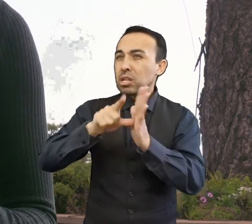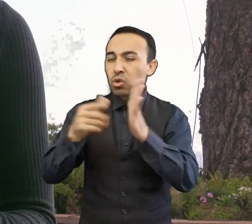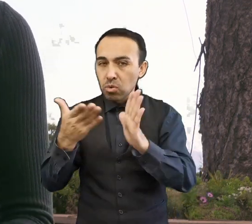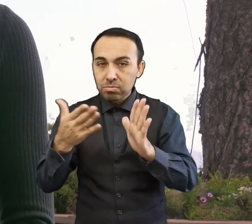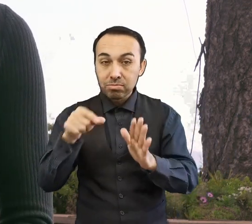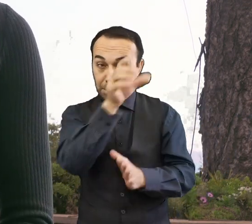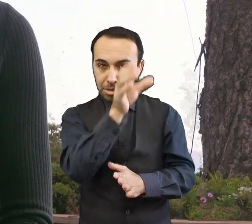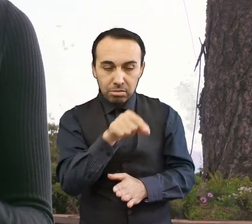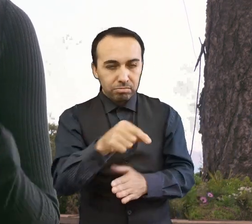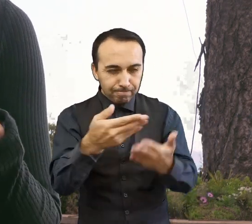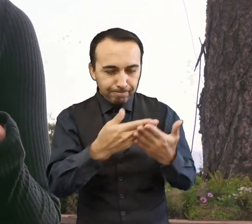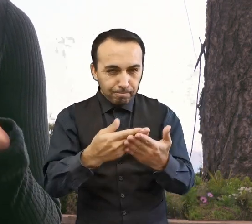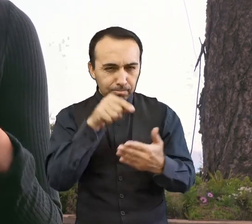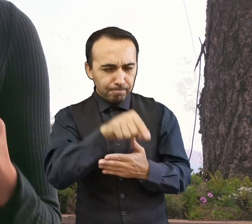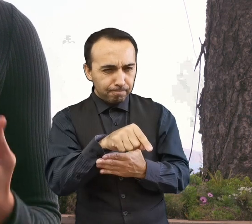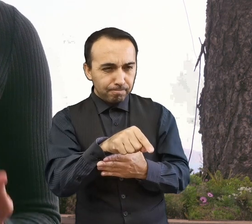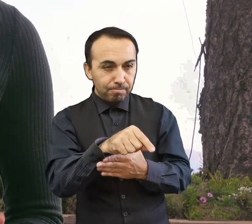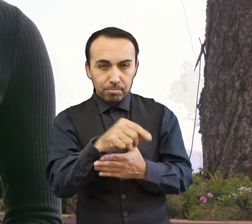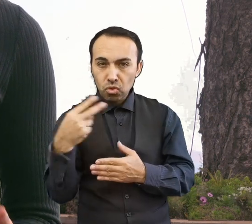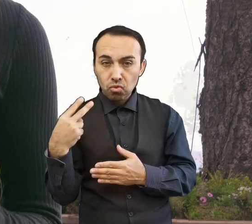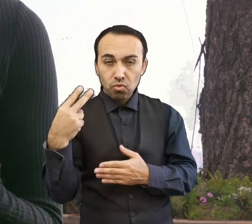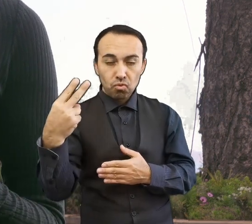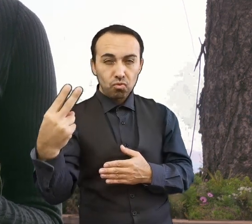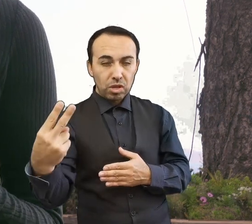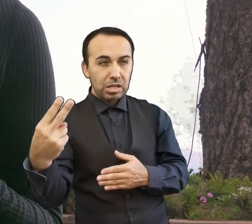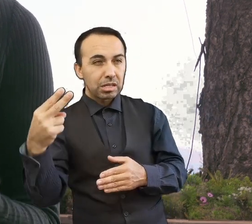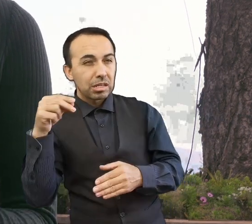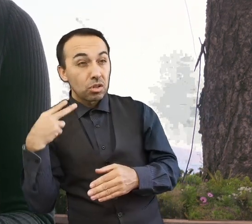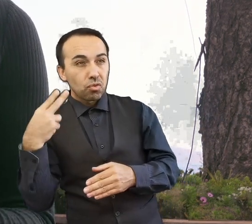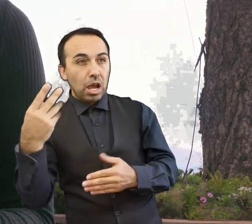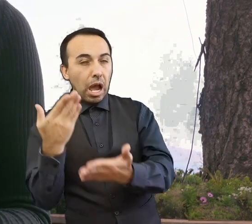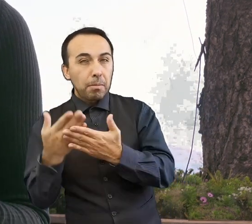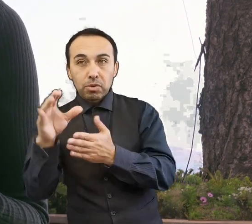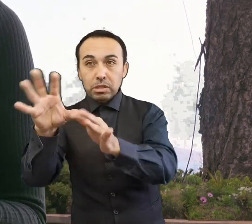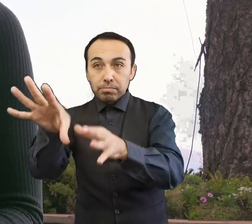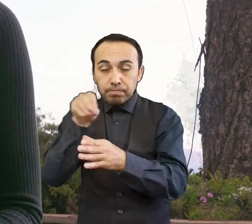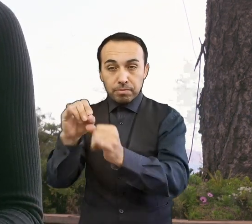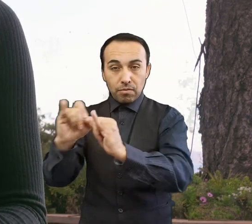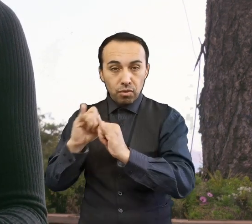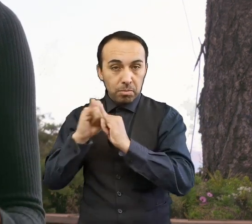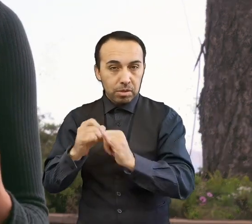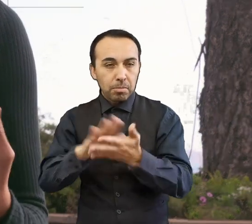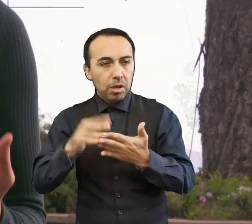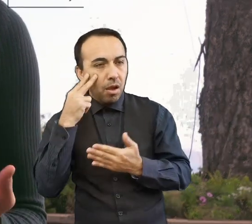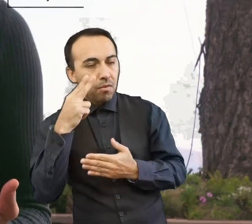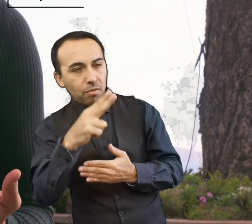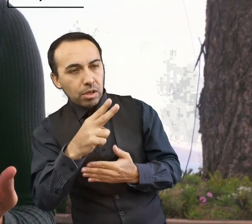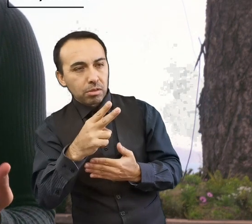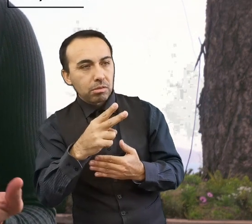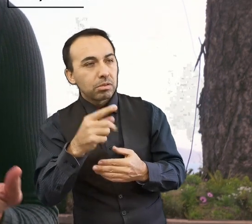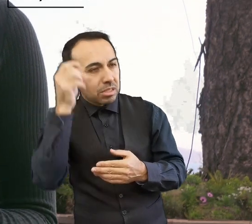misiones espaciales para proporcionar predicciones, probar las aprobaciones in situ y entregar contexto. Algunas de estas